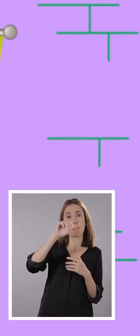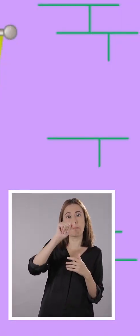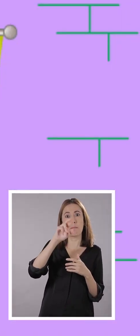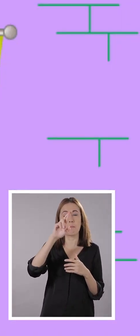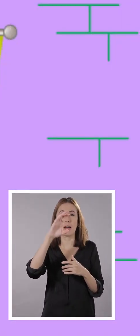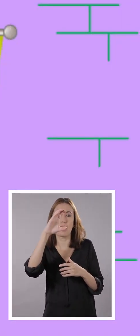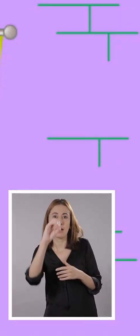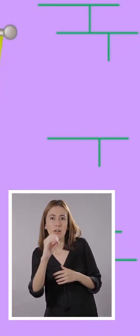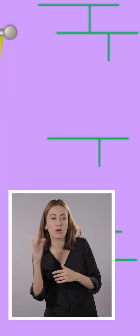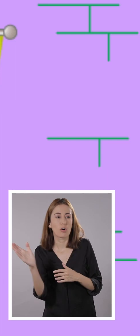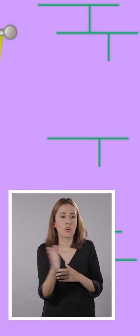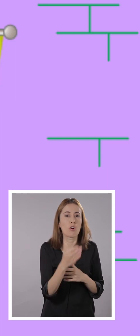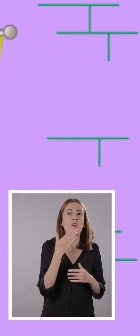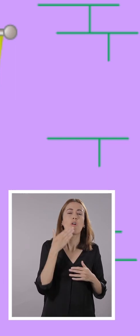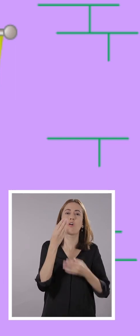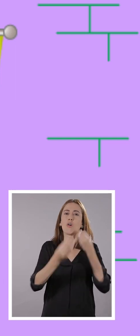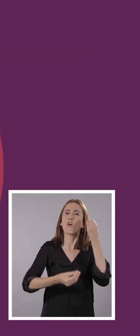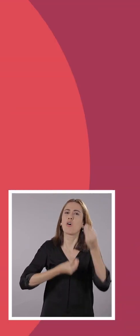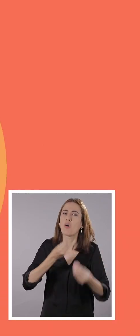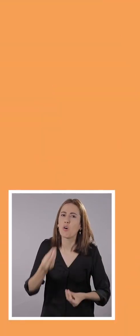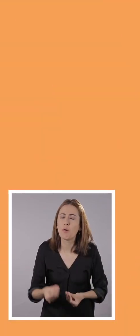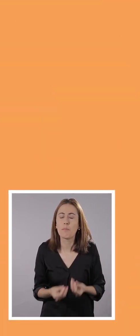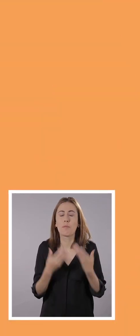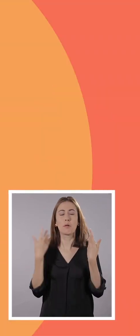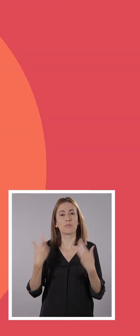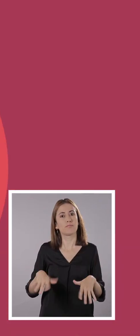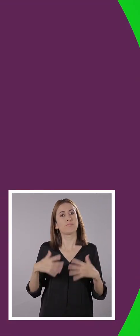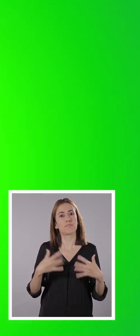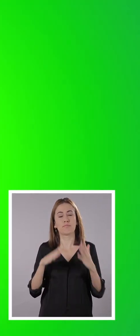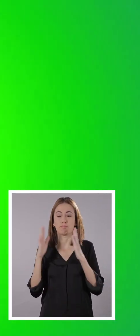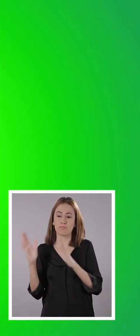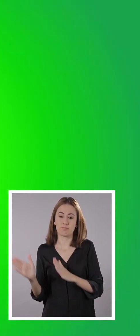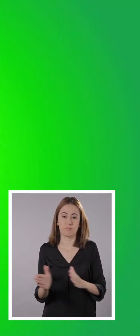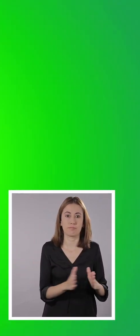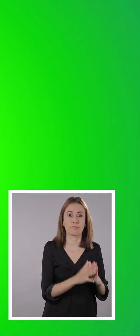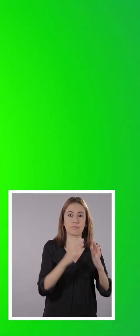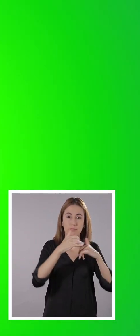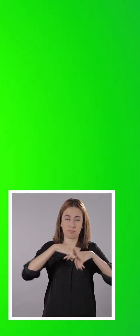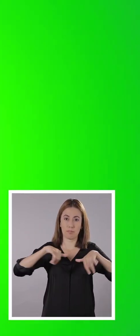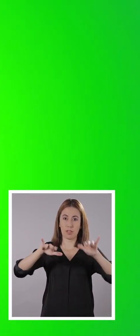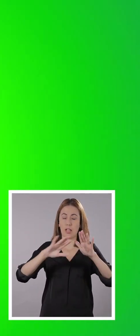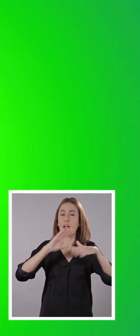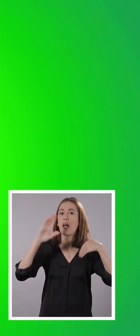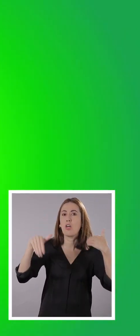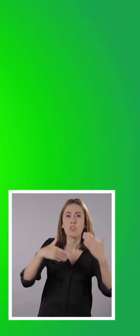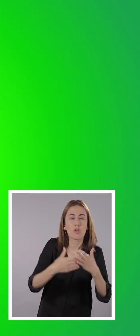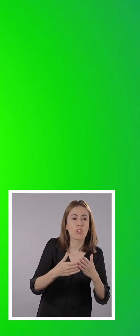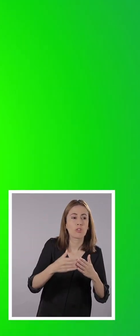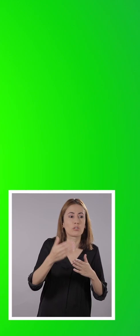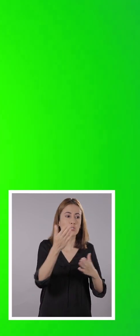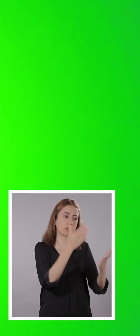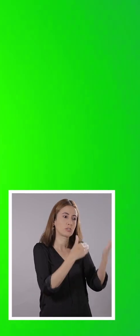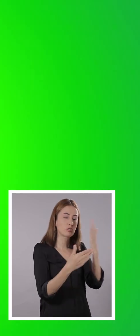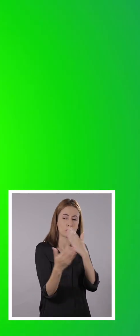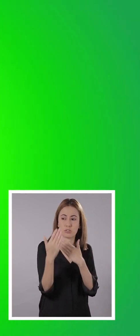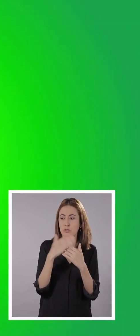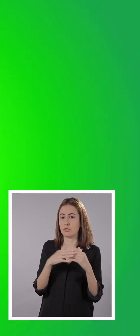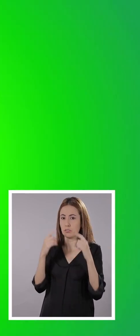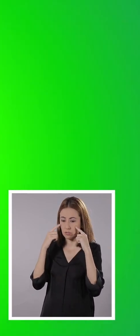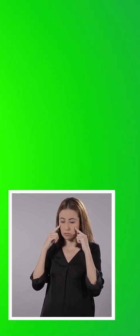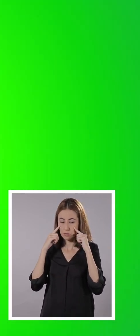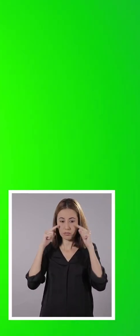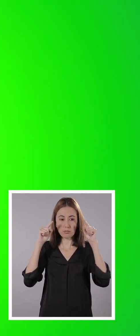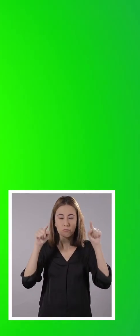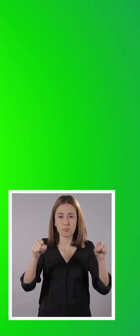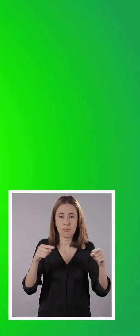Marco vio cómo el bicho se acercaba y se apresuró. Llamó a todos a asomarse a la